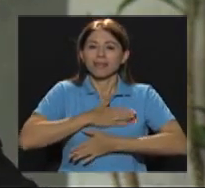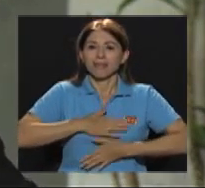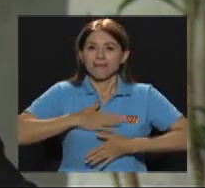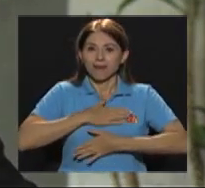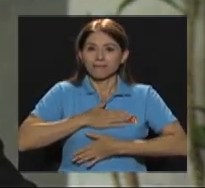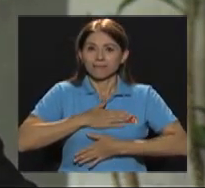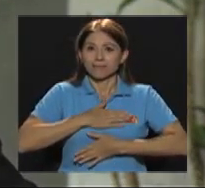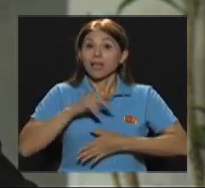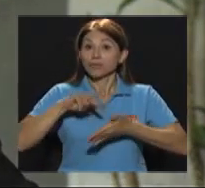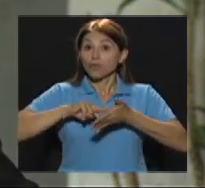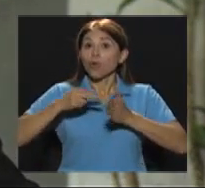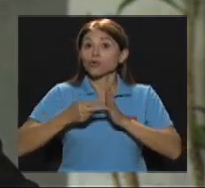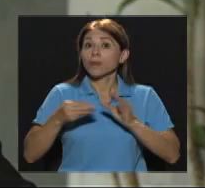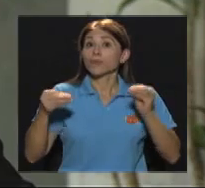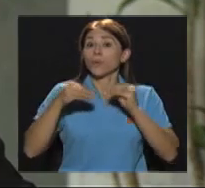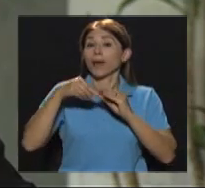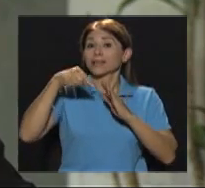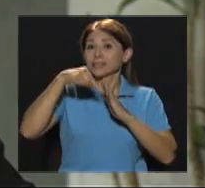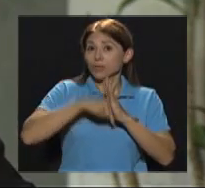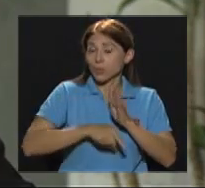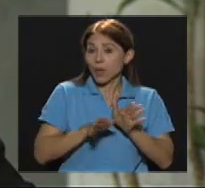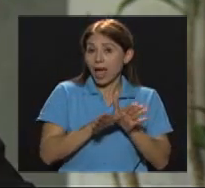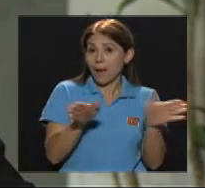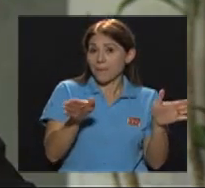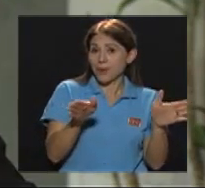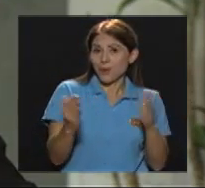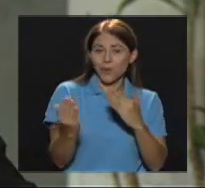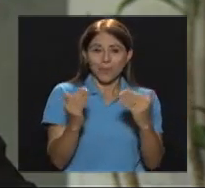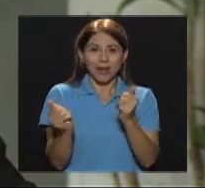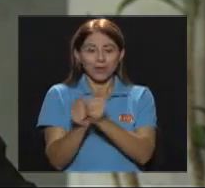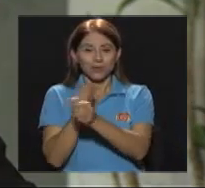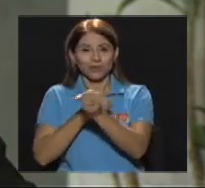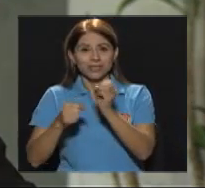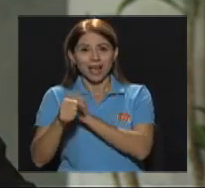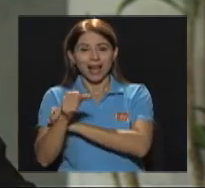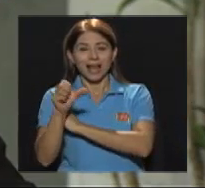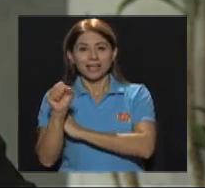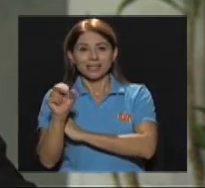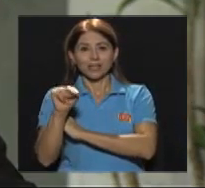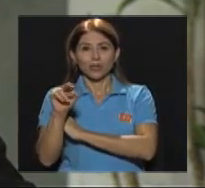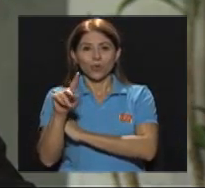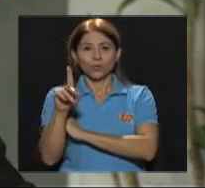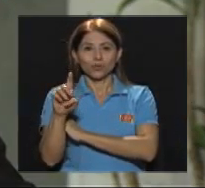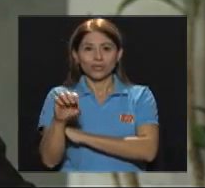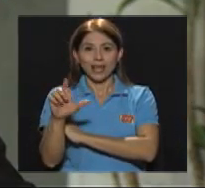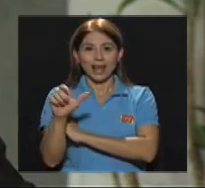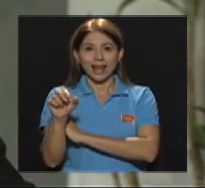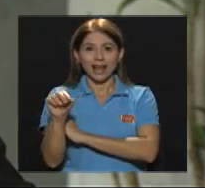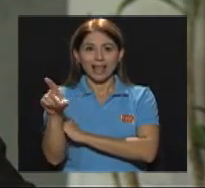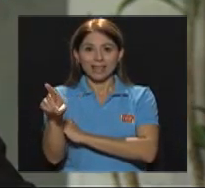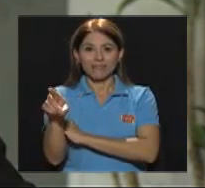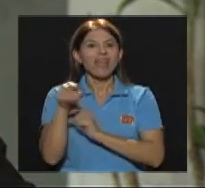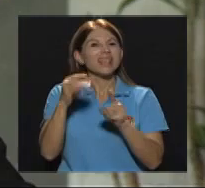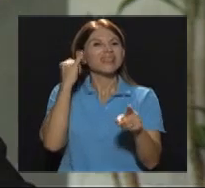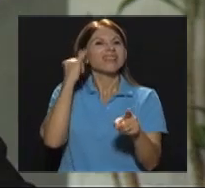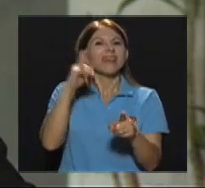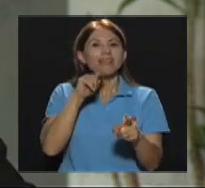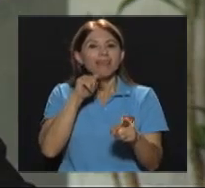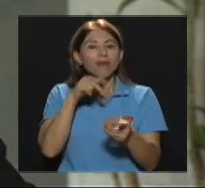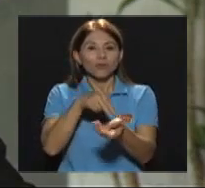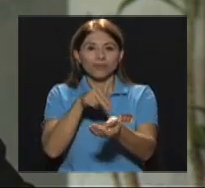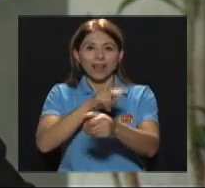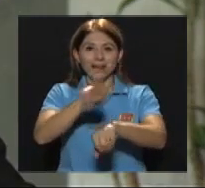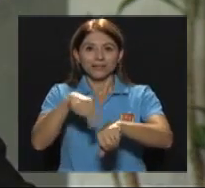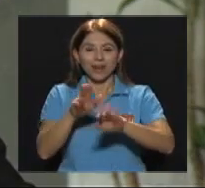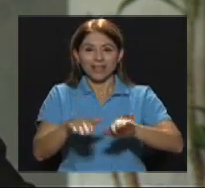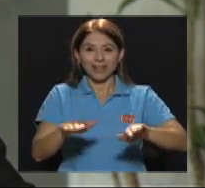concepto todavía más amplio que las salas snusselen Fue una iniciativa del Hospital Nacional de Niños Donde se